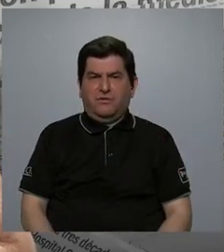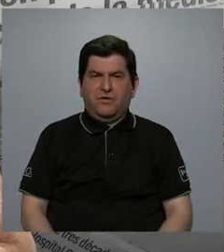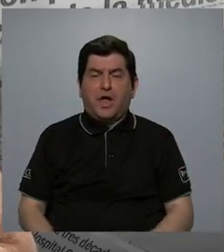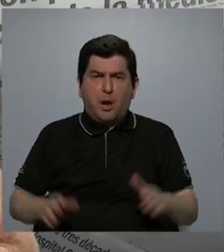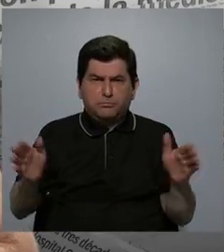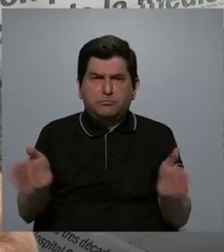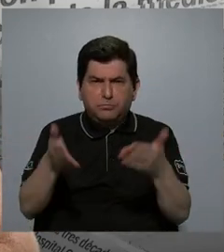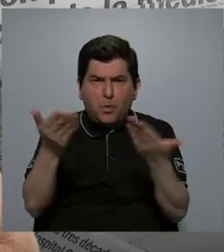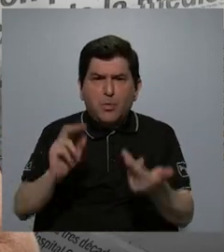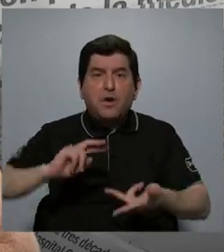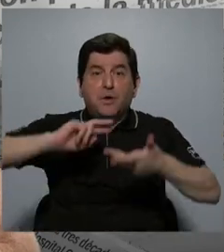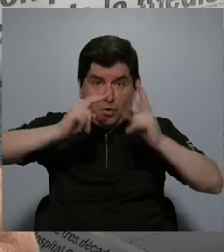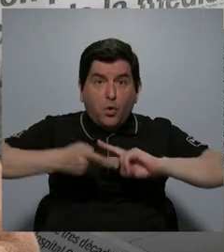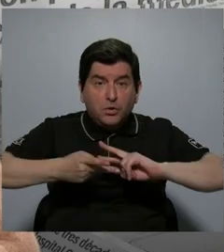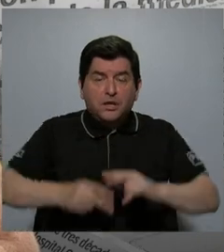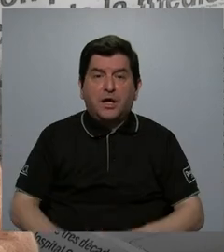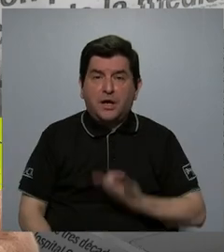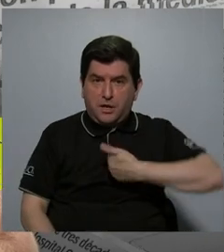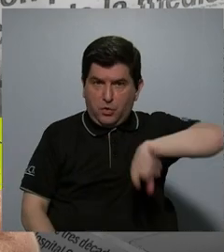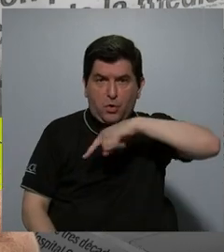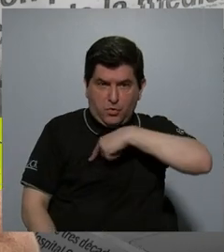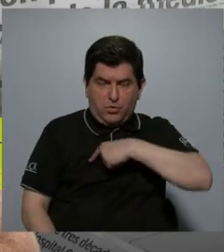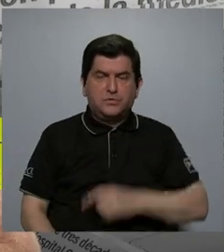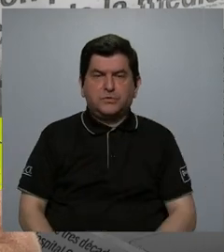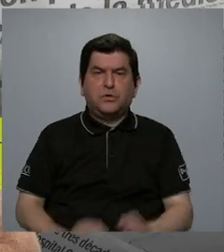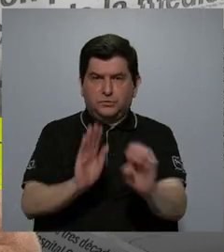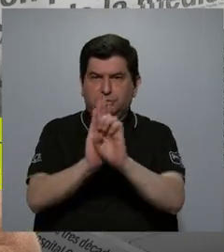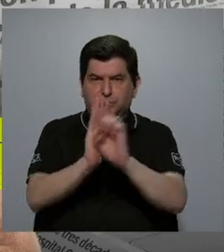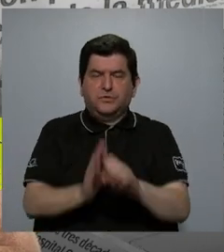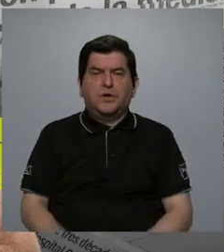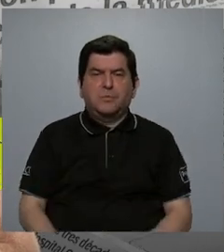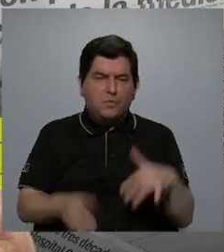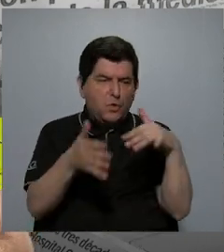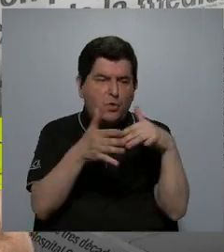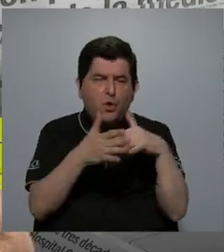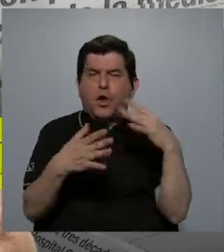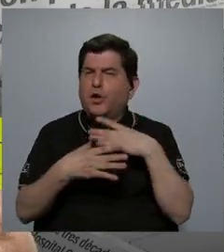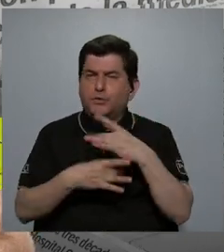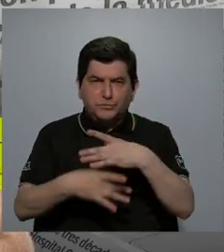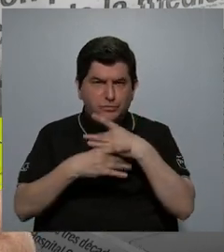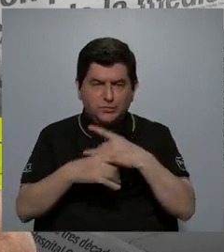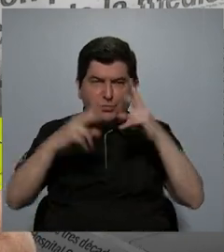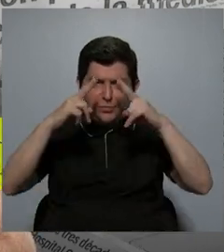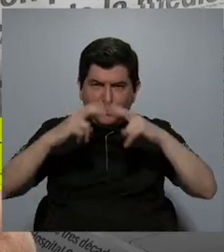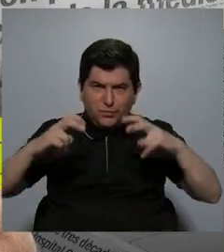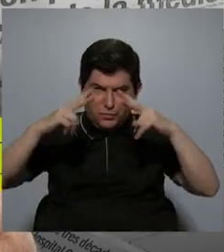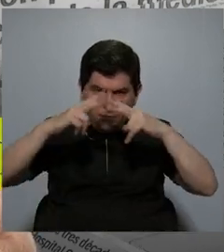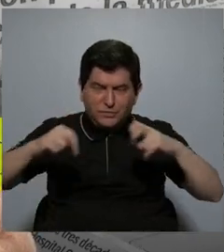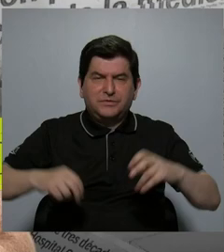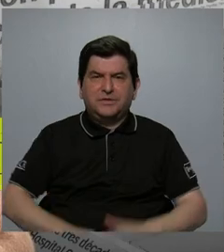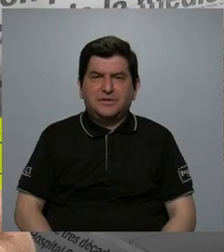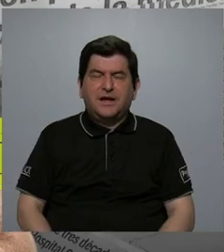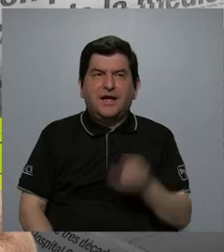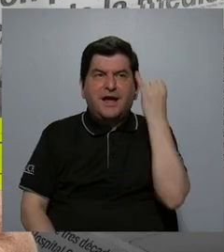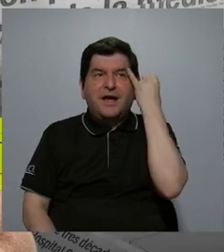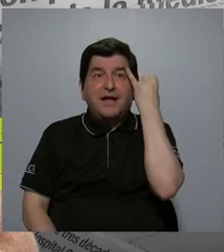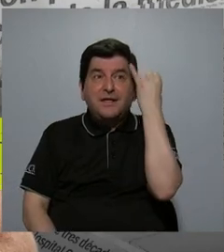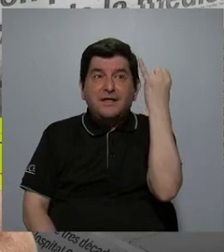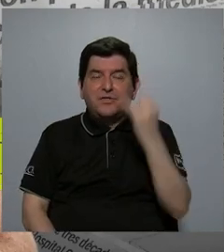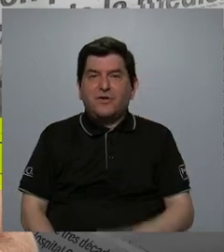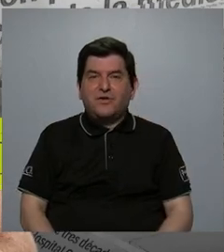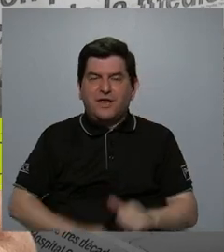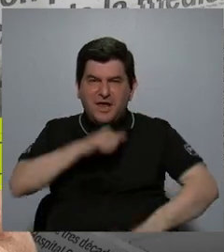promueven lo contrario. Nosotros, por ejemplo, estamos haciendo unos estudios interesantes que analizan cómo la ideología más